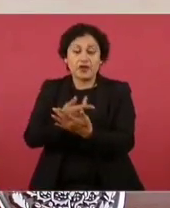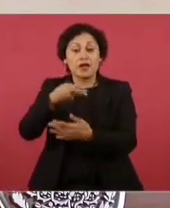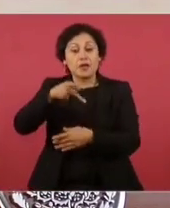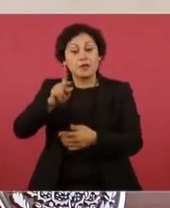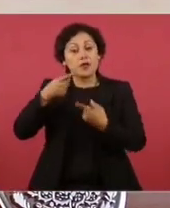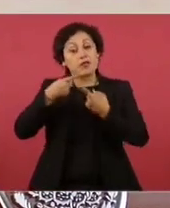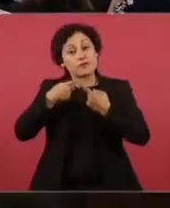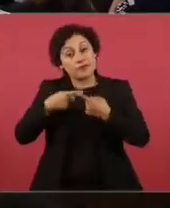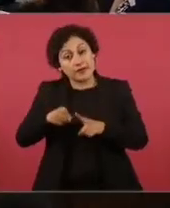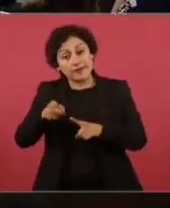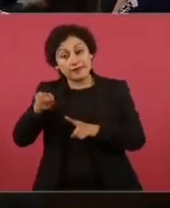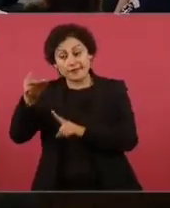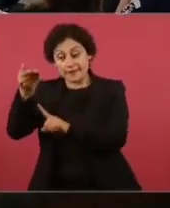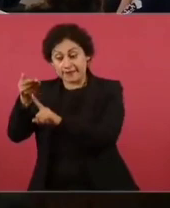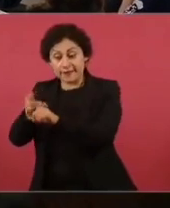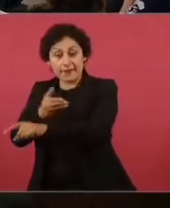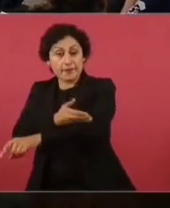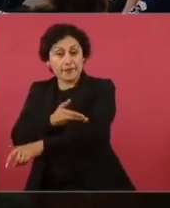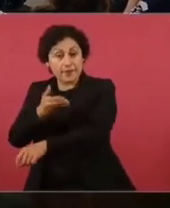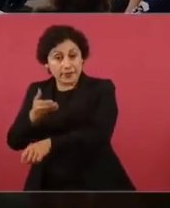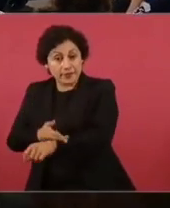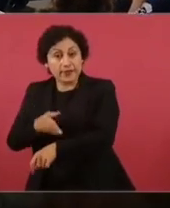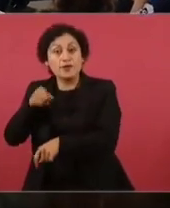porque era un demócrata.